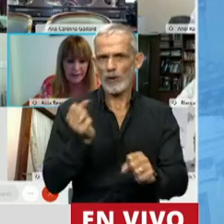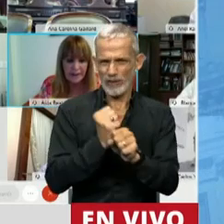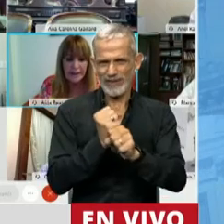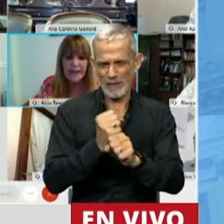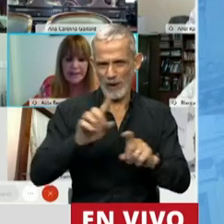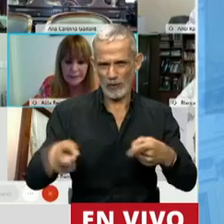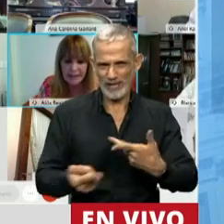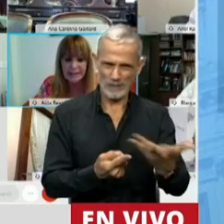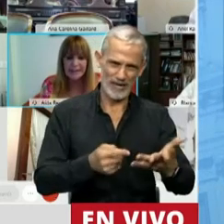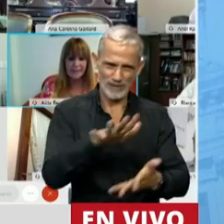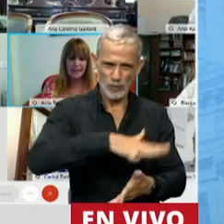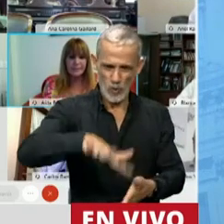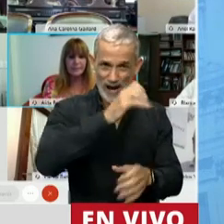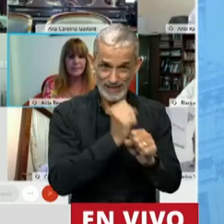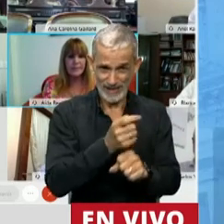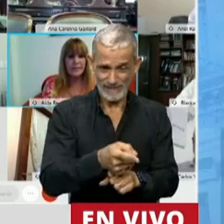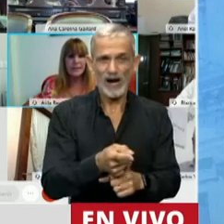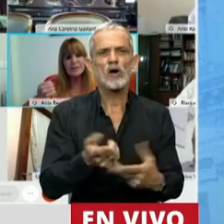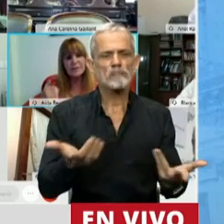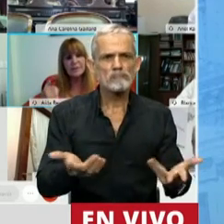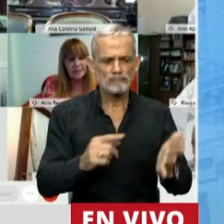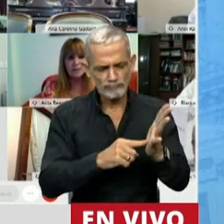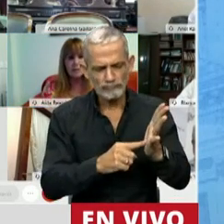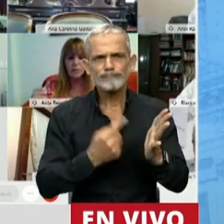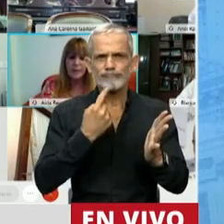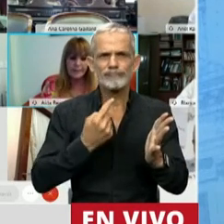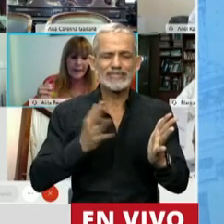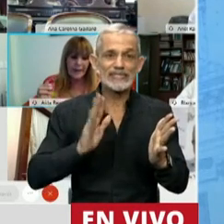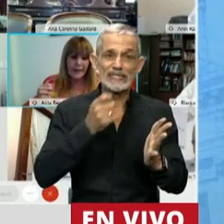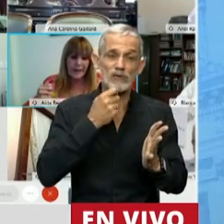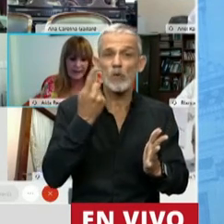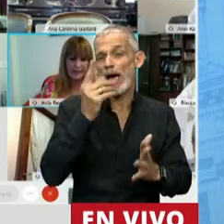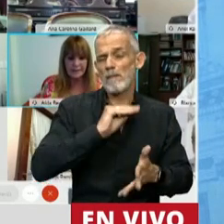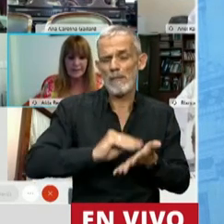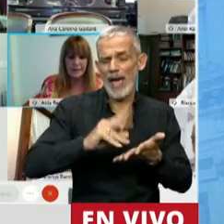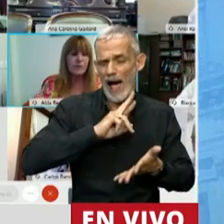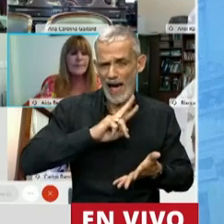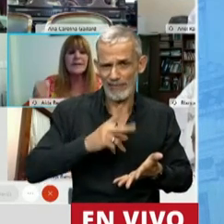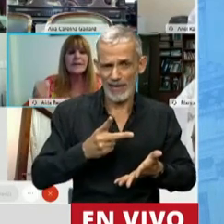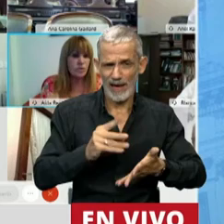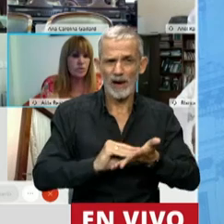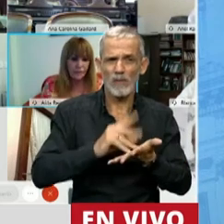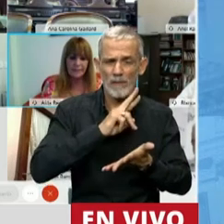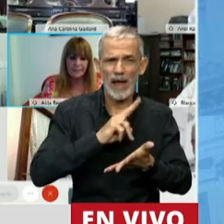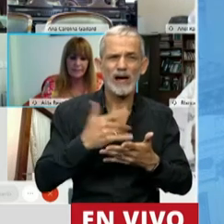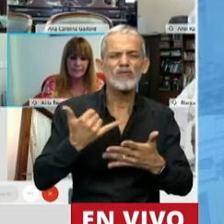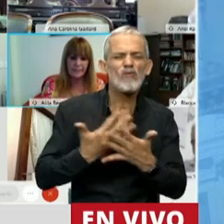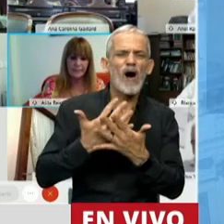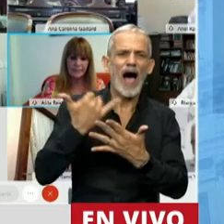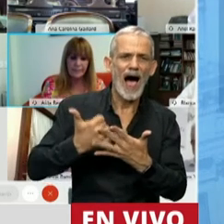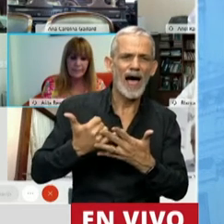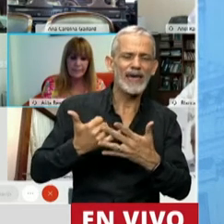laboral. E interpreta también que si bien una empleada, si una empleada sufre